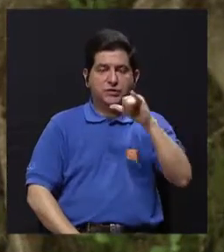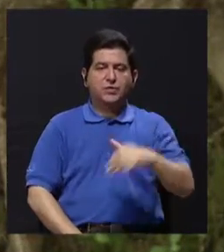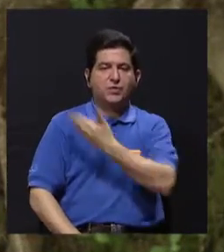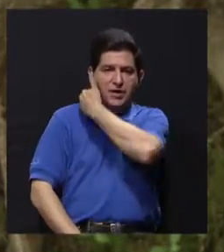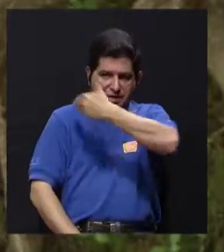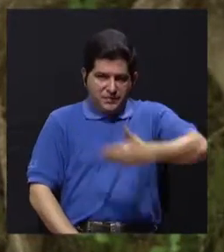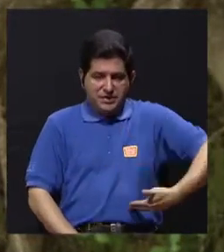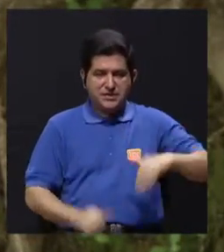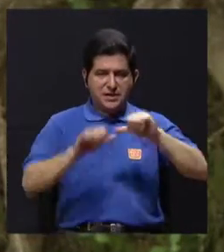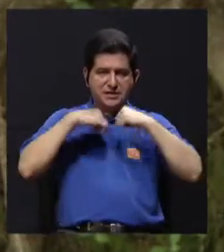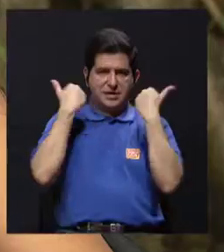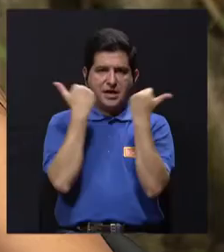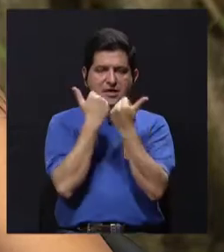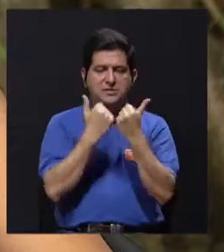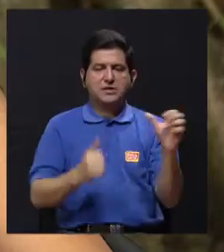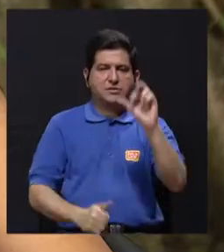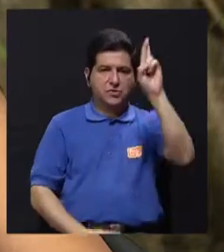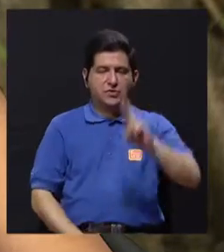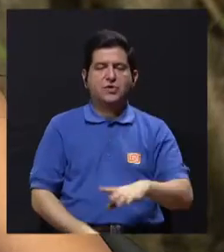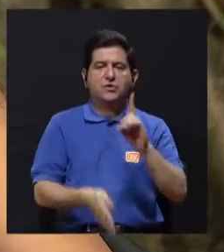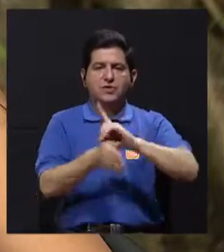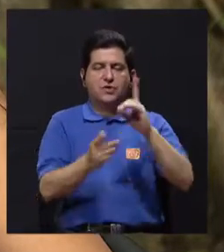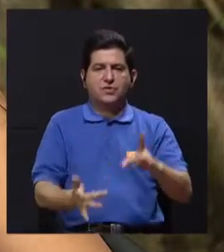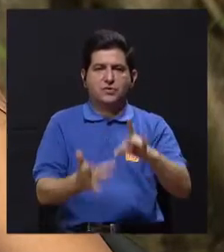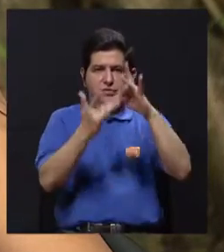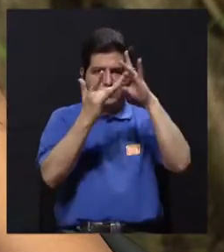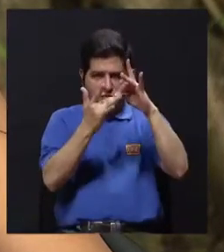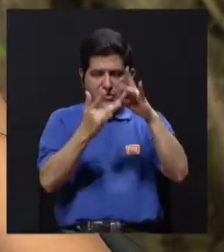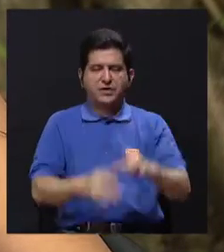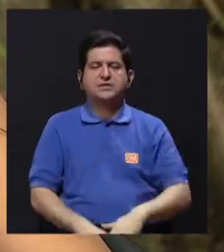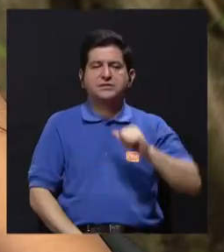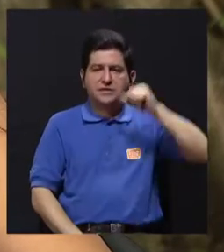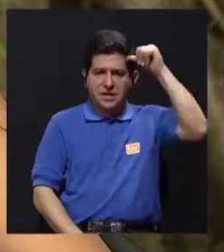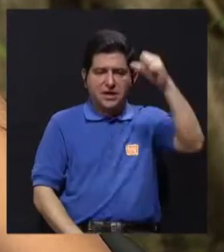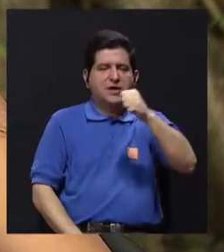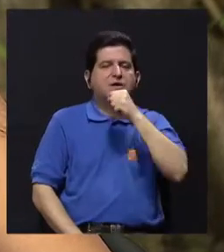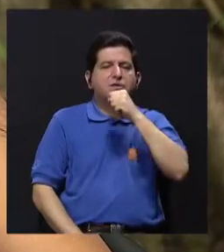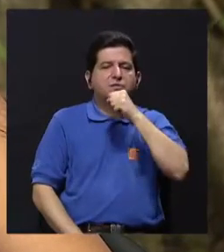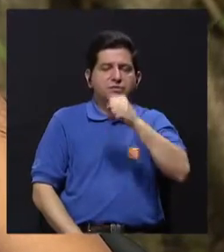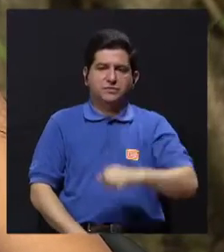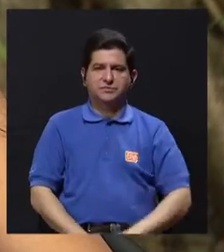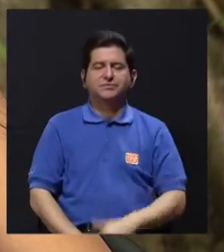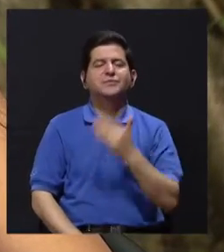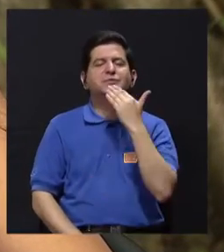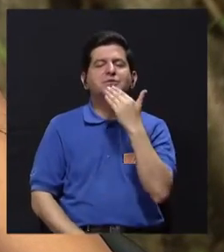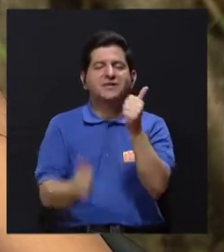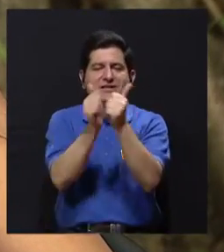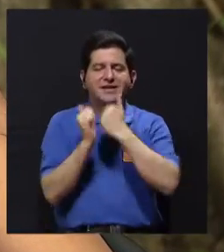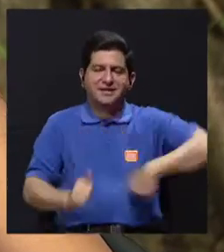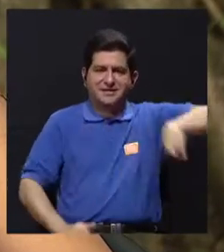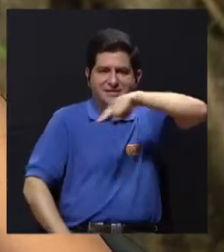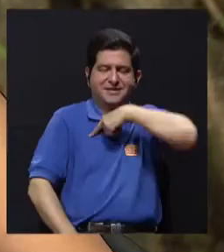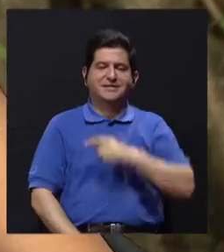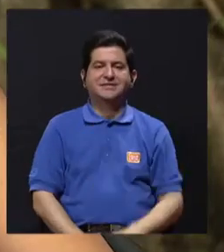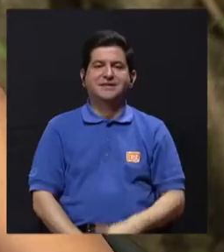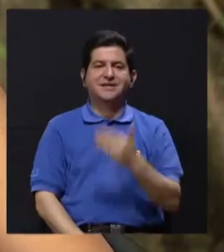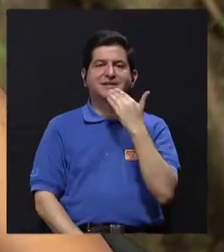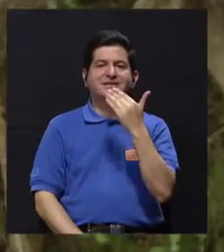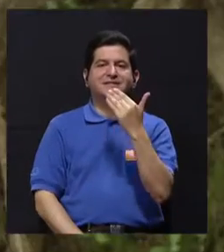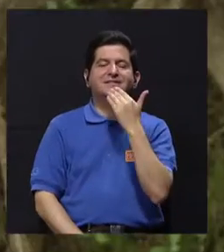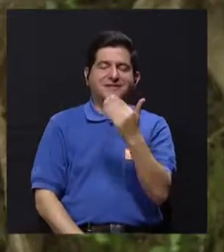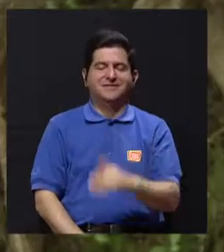de salud para personas mayores. Además es el presidente de la Asociación Costarricense de Médicos Especialistas en Geriatría y Gerontología.